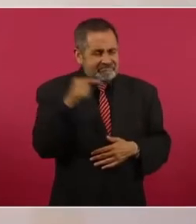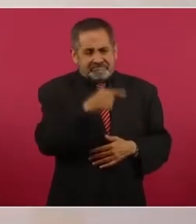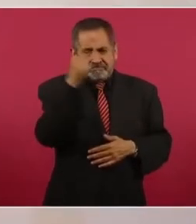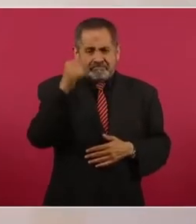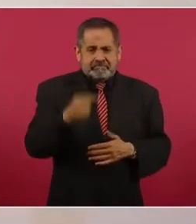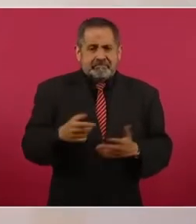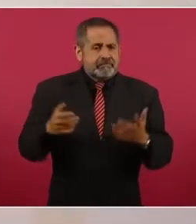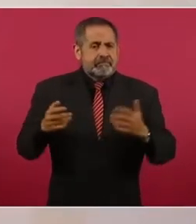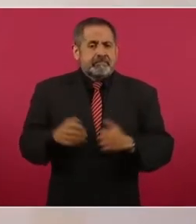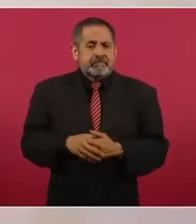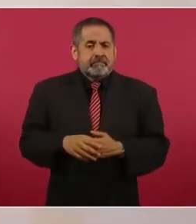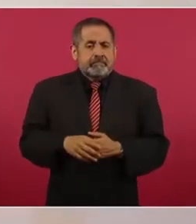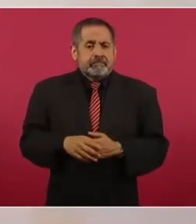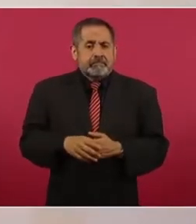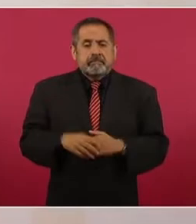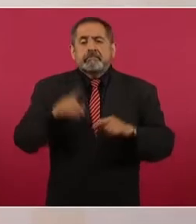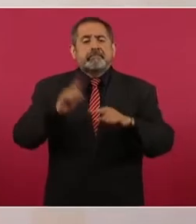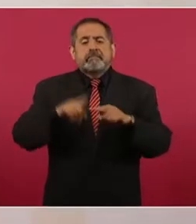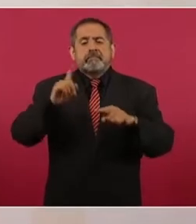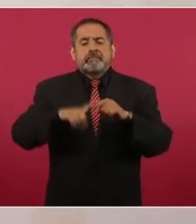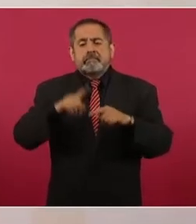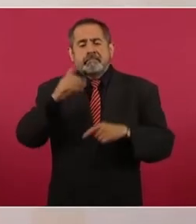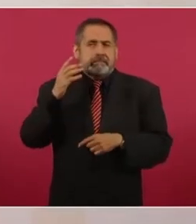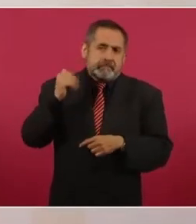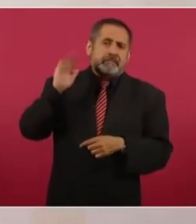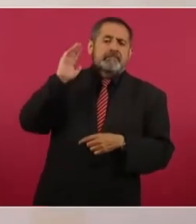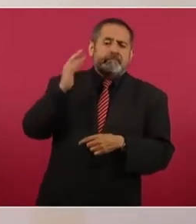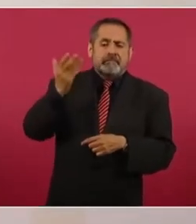Pero ¿quiénes eran los delincuentes antes?